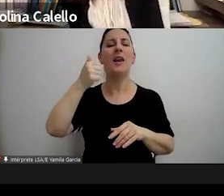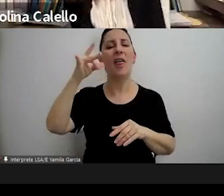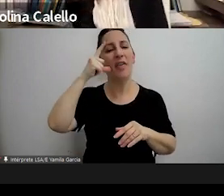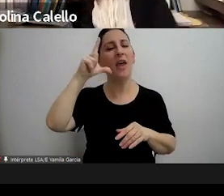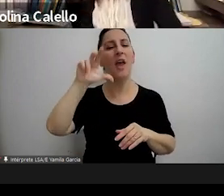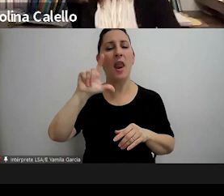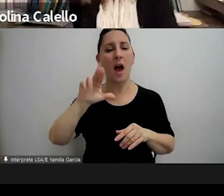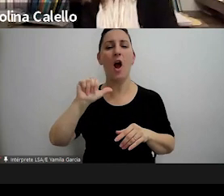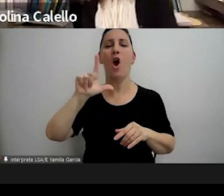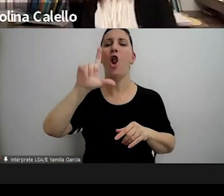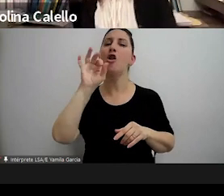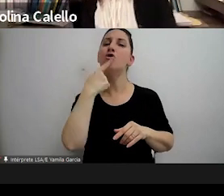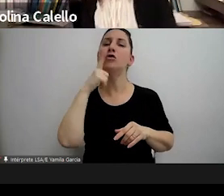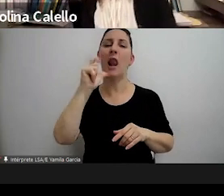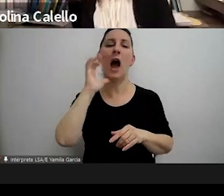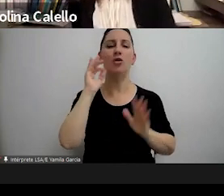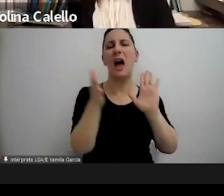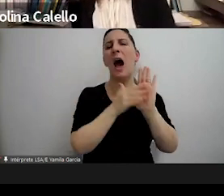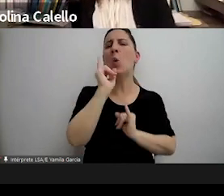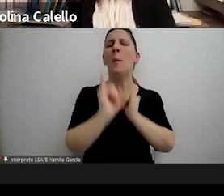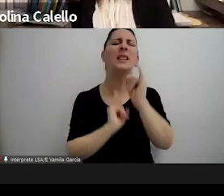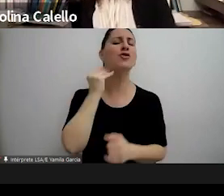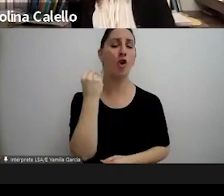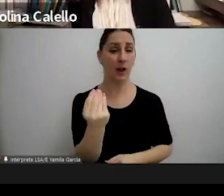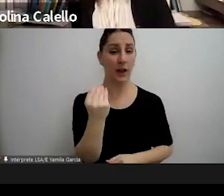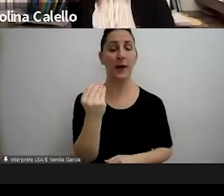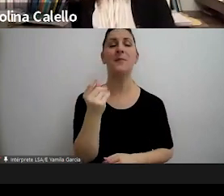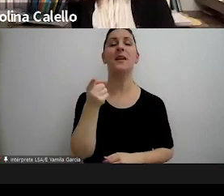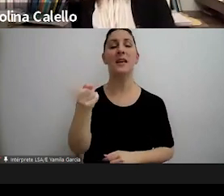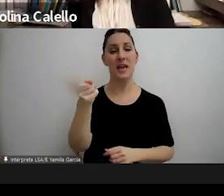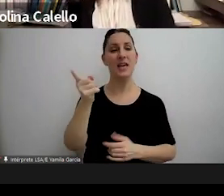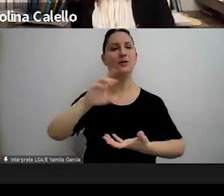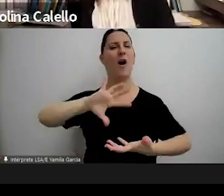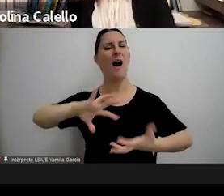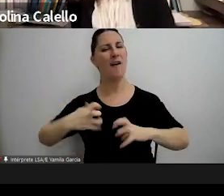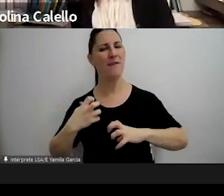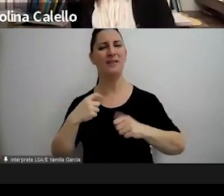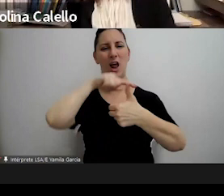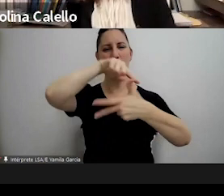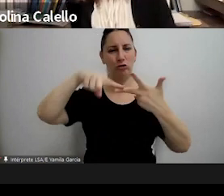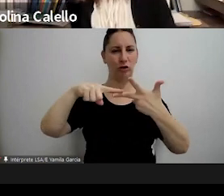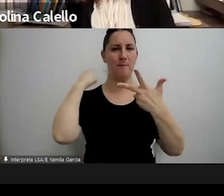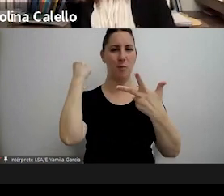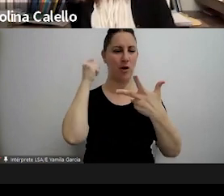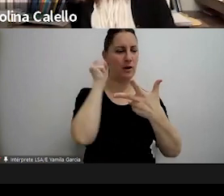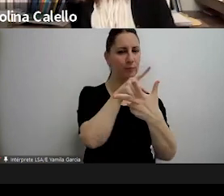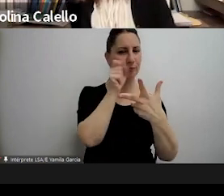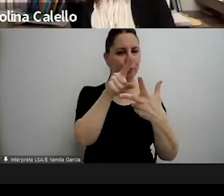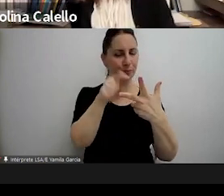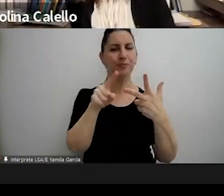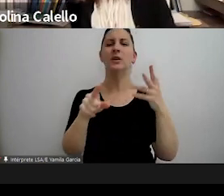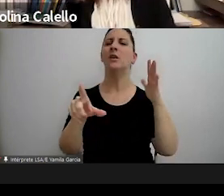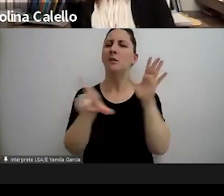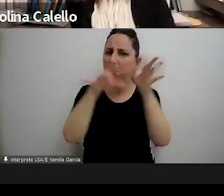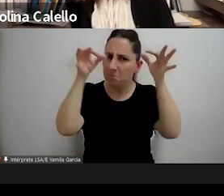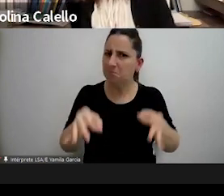que lo que se argumentaba era que se afectaba la división de poderes la presunción de legitimidad del acto